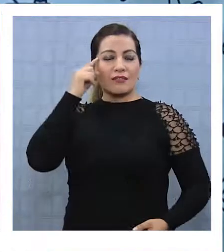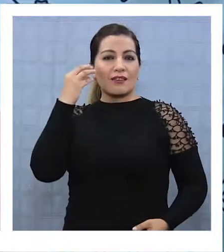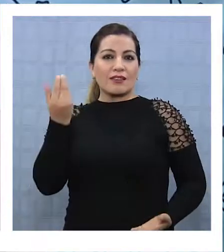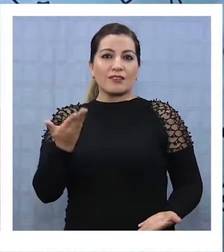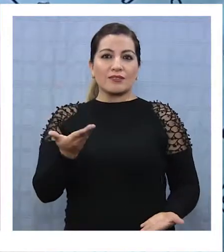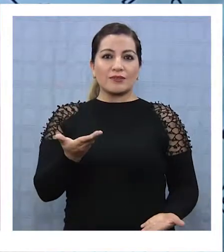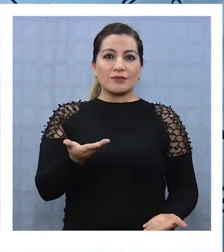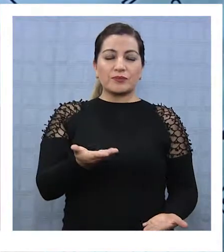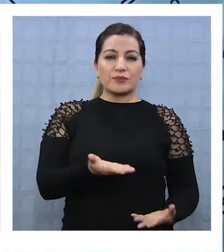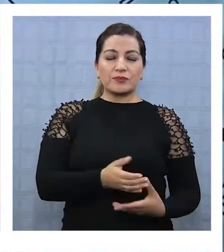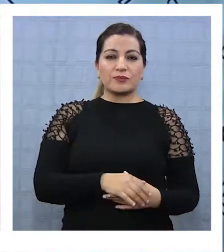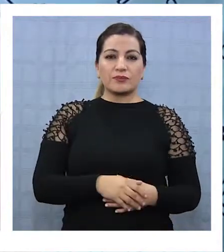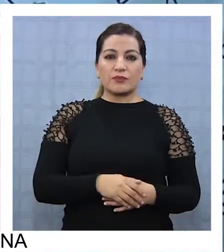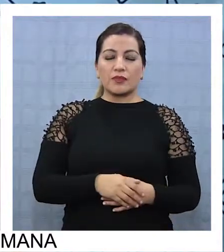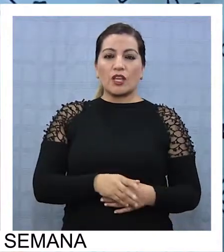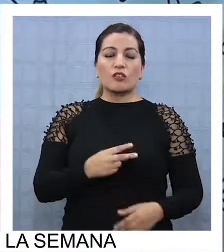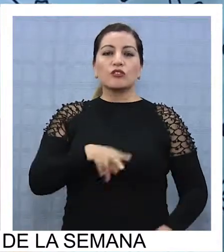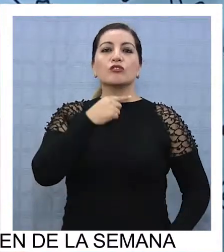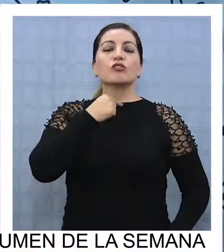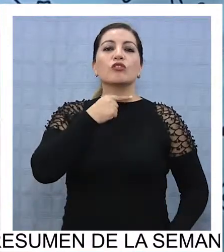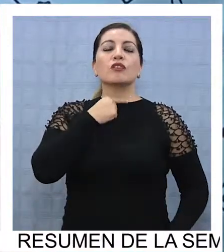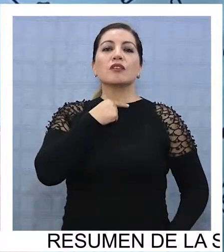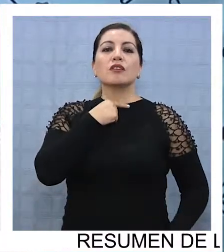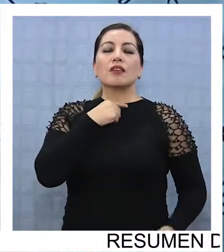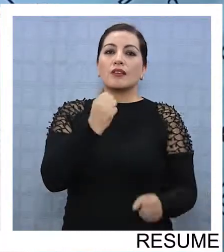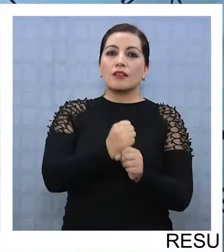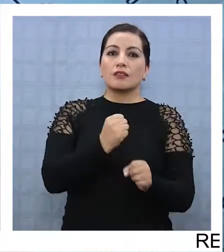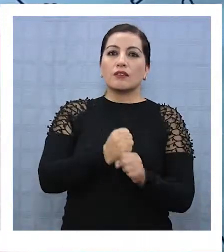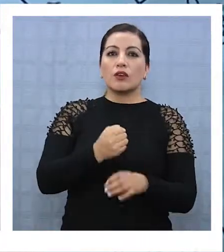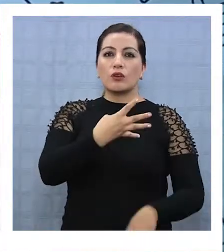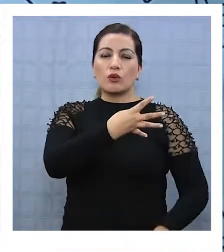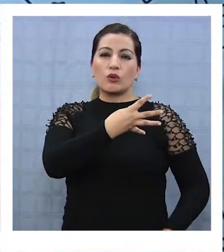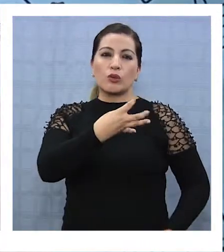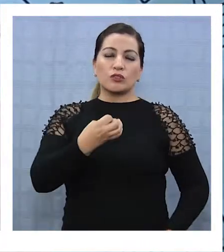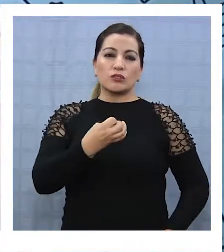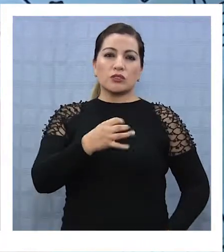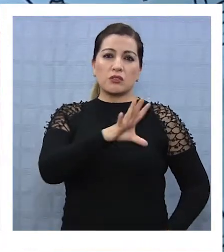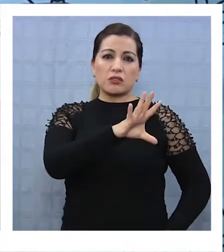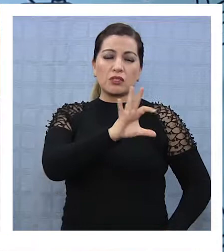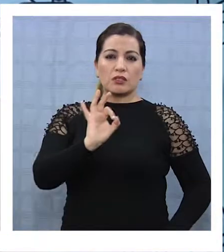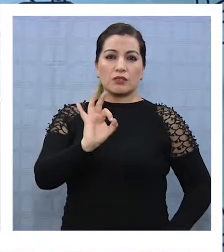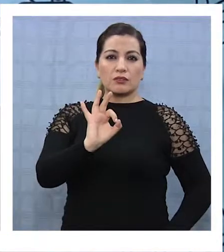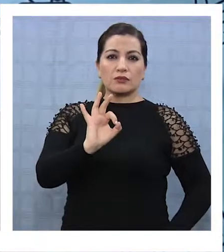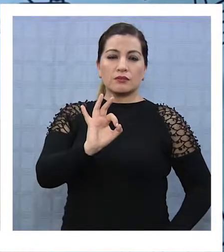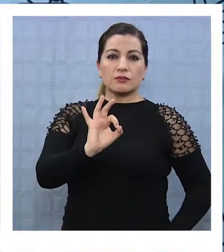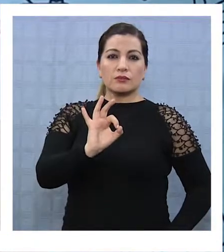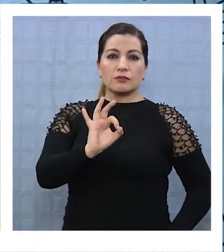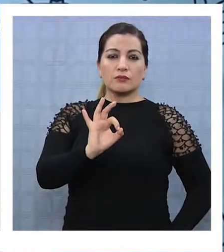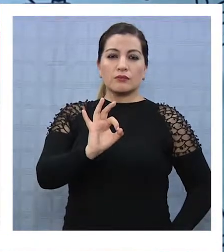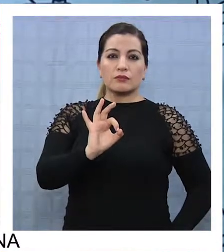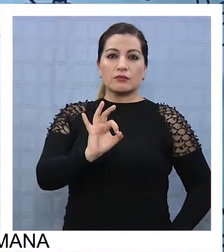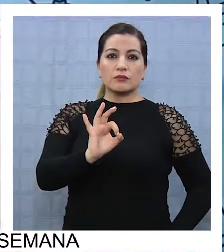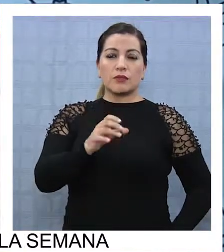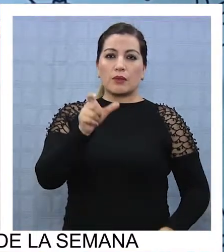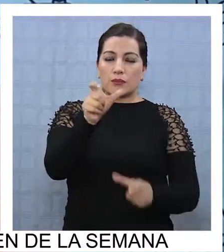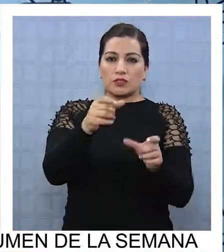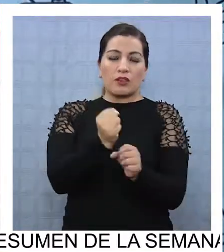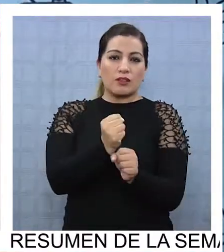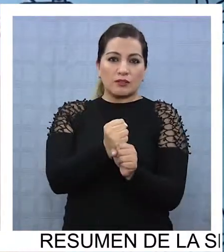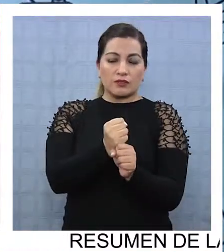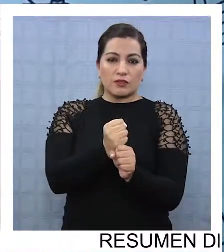se pretende que la oferta esté entre los 400 y 500 cargos.